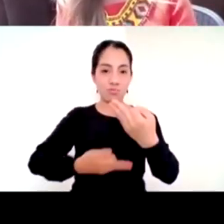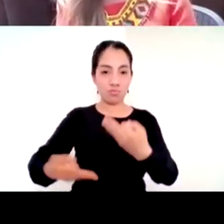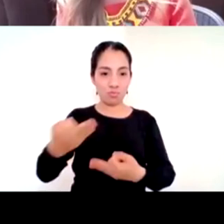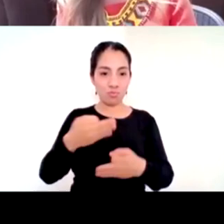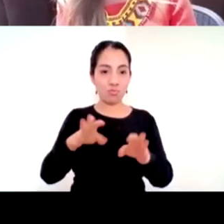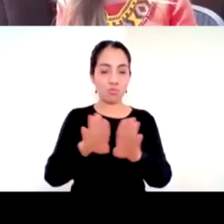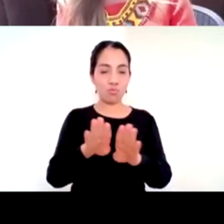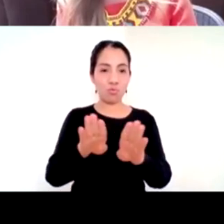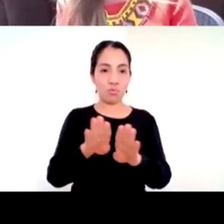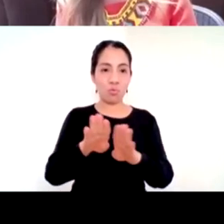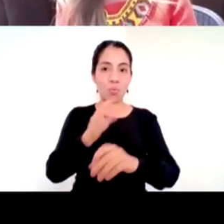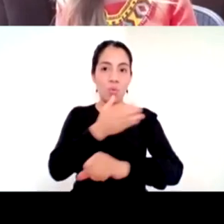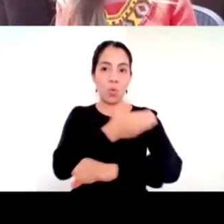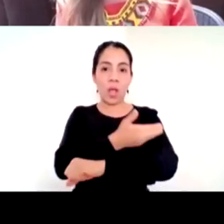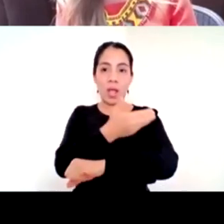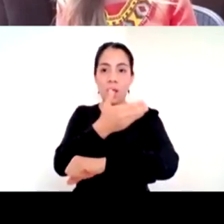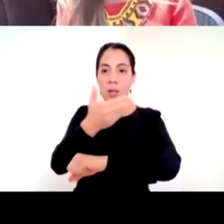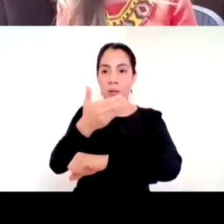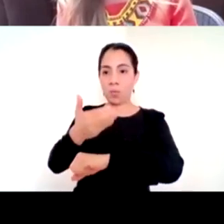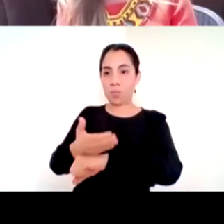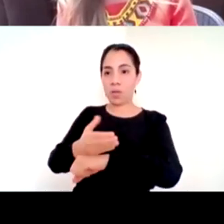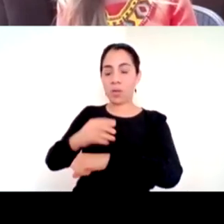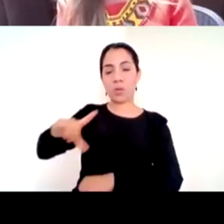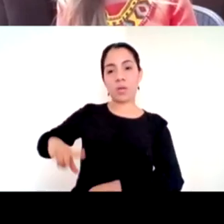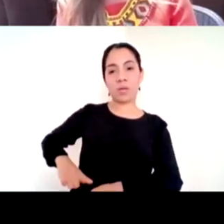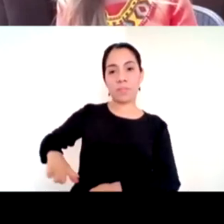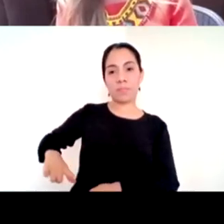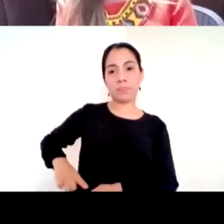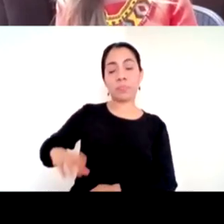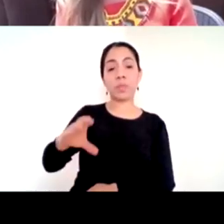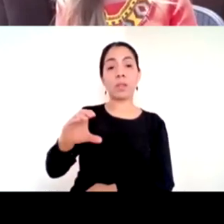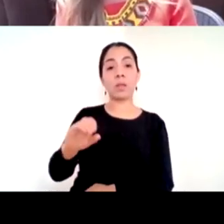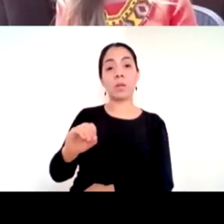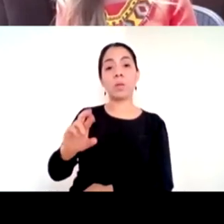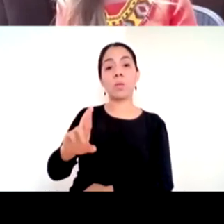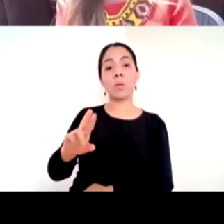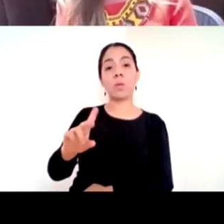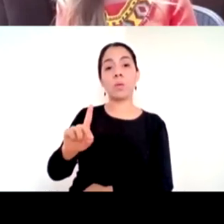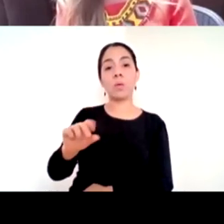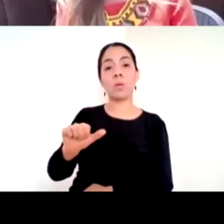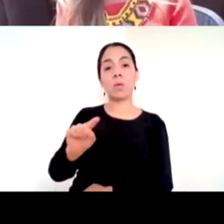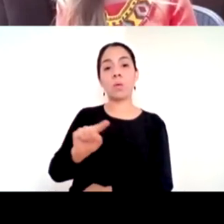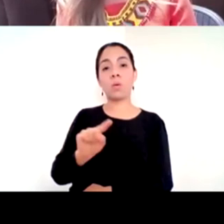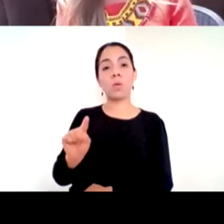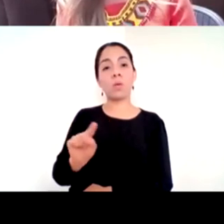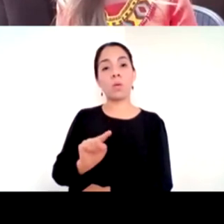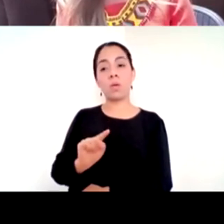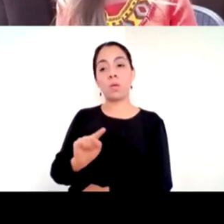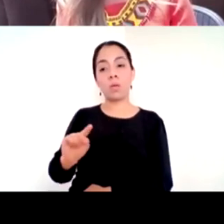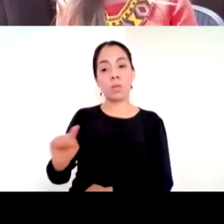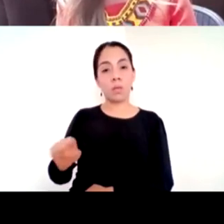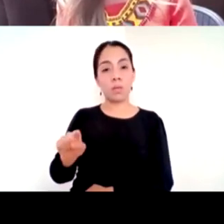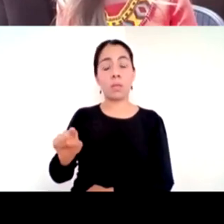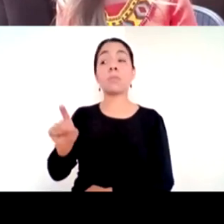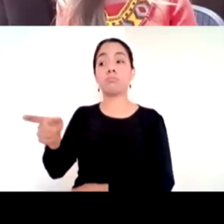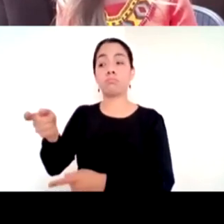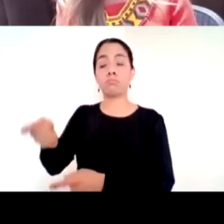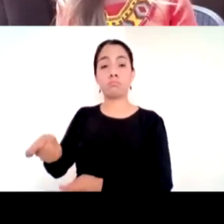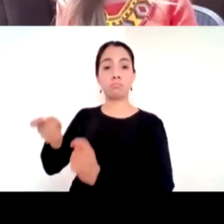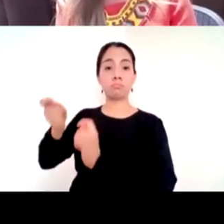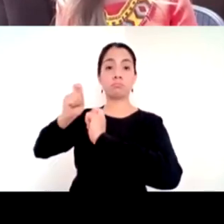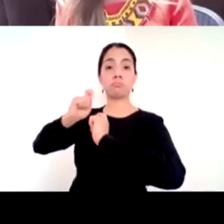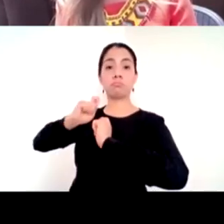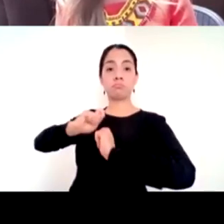a un gobernador como Quirín Ordaz Coppel sino ser distinguido por poder llamarme el secretario de educación